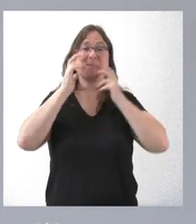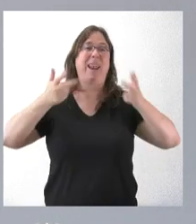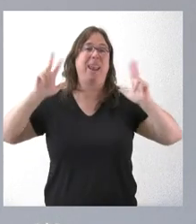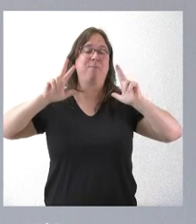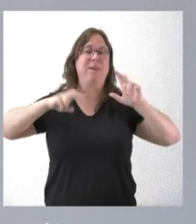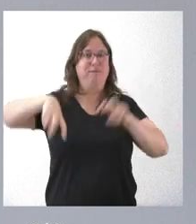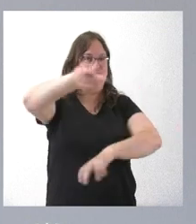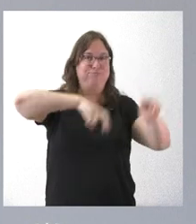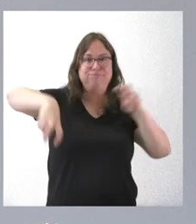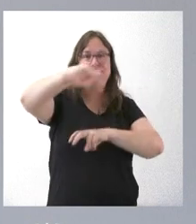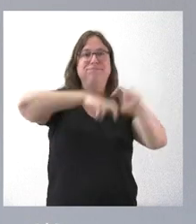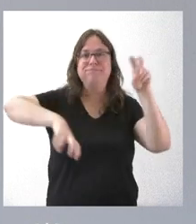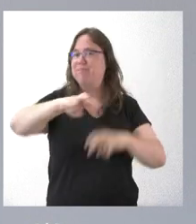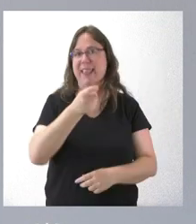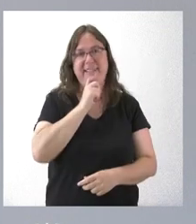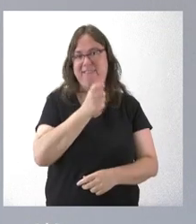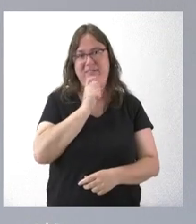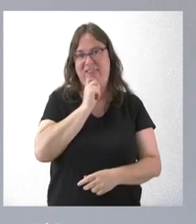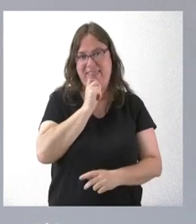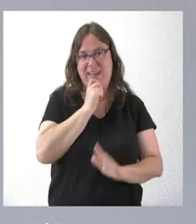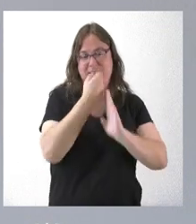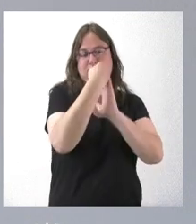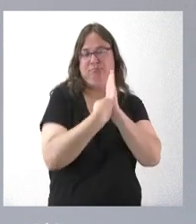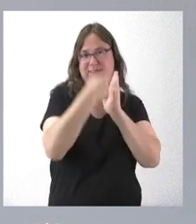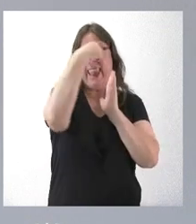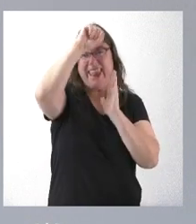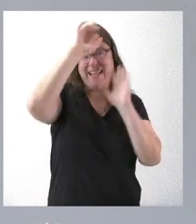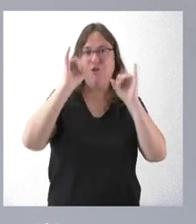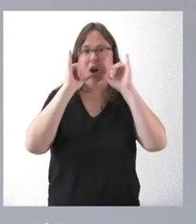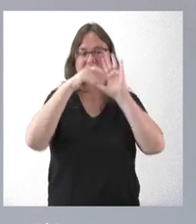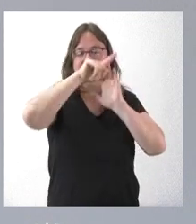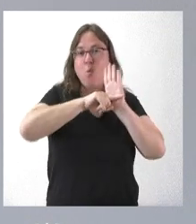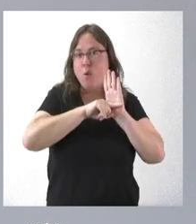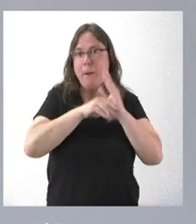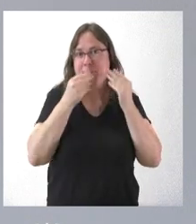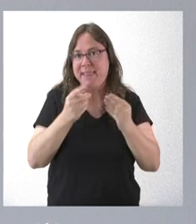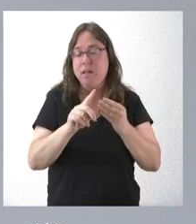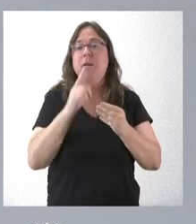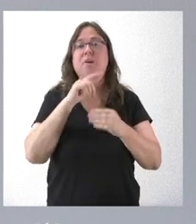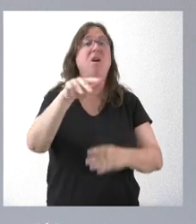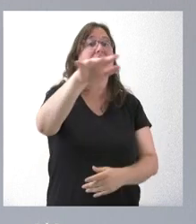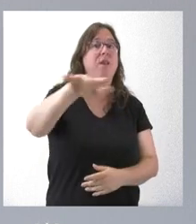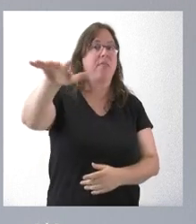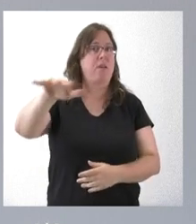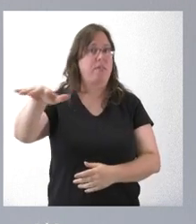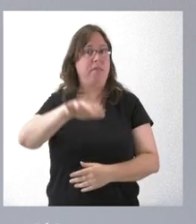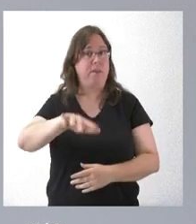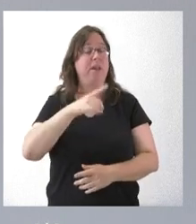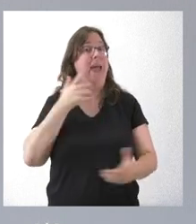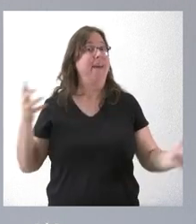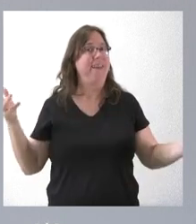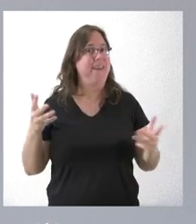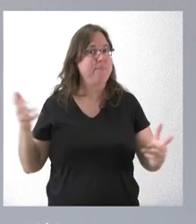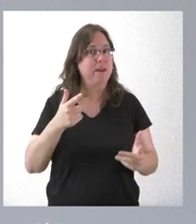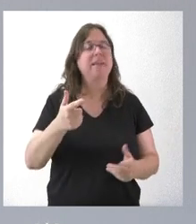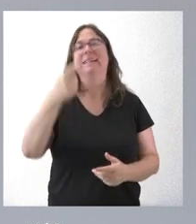movilidad y por lo tanto es muy difícil hacer un censo fiable, pero lo que sí que está claro es que por las distintas zonas en las que se establece la emergencia cinegética